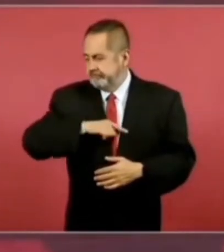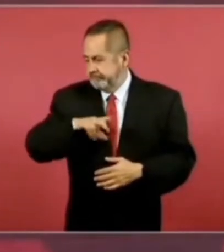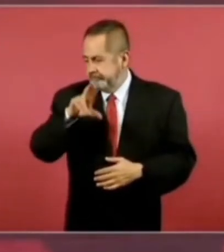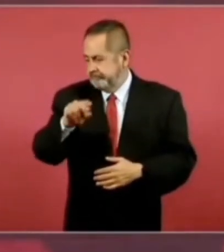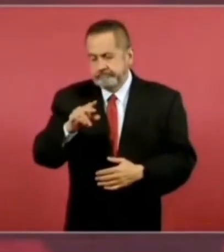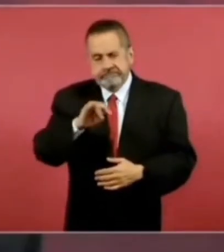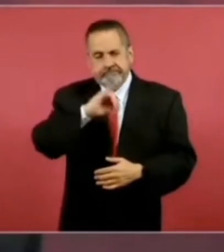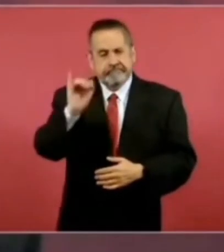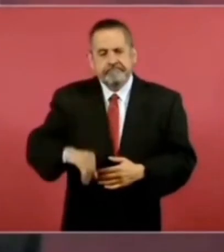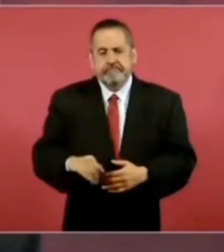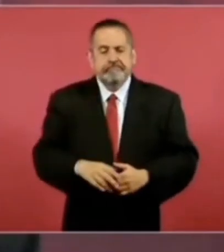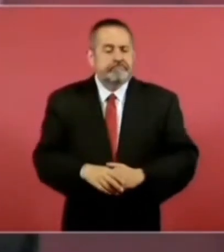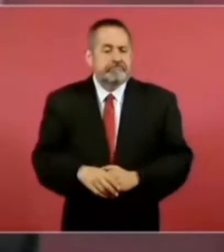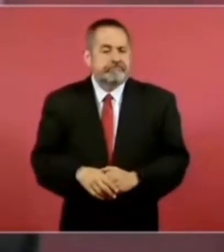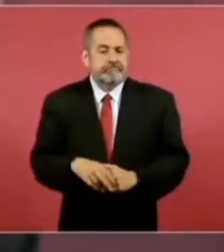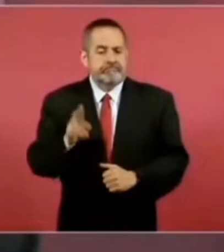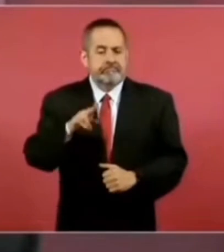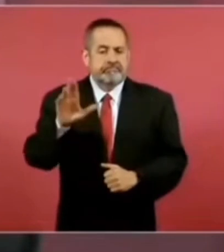jamás.